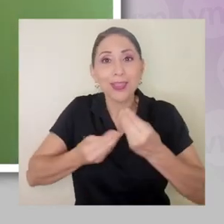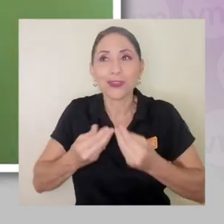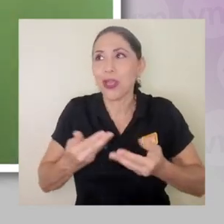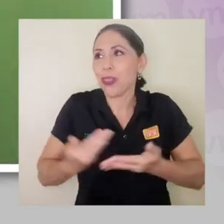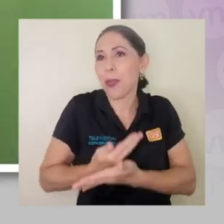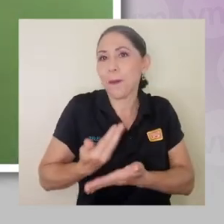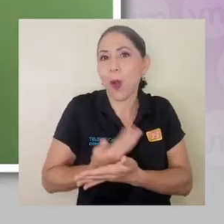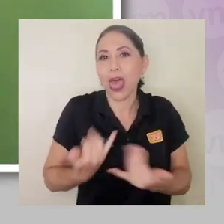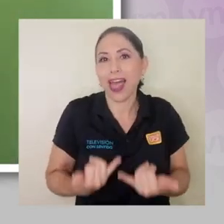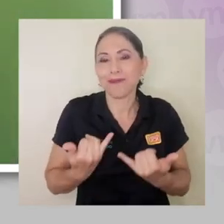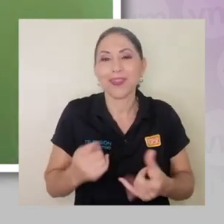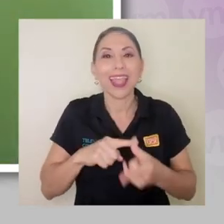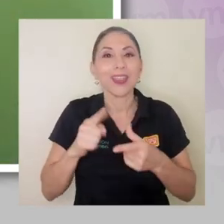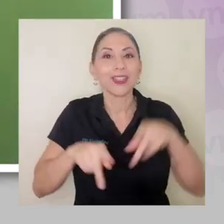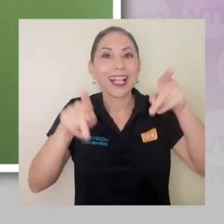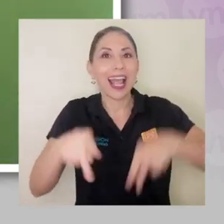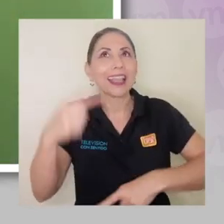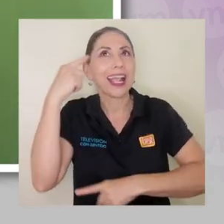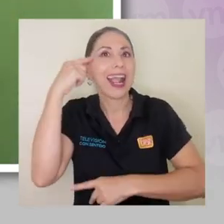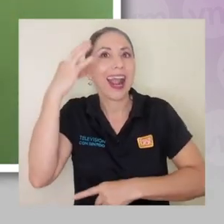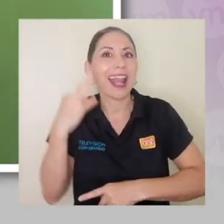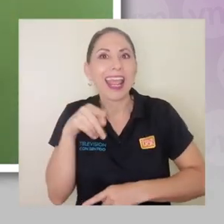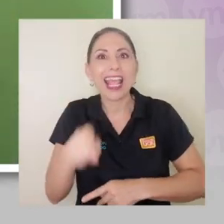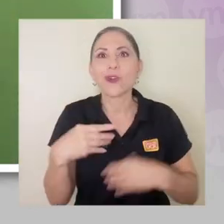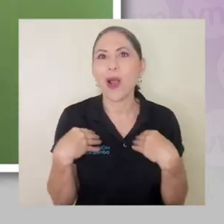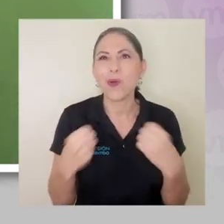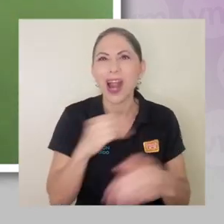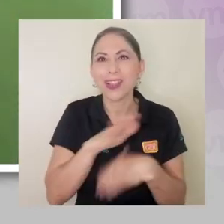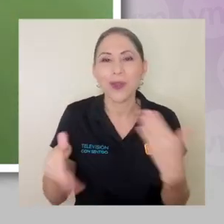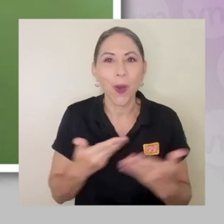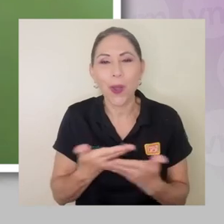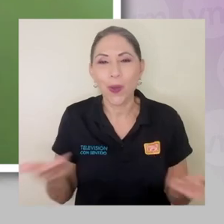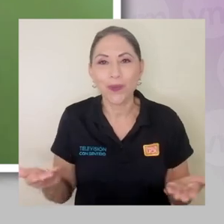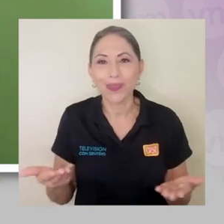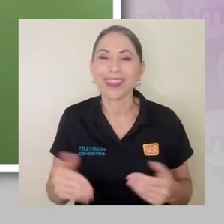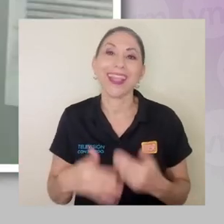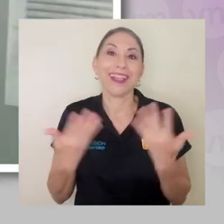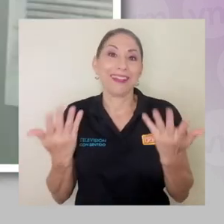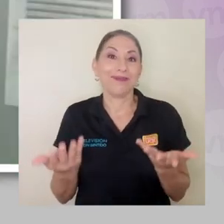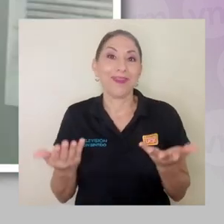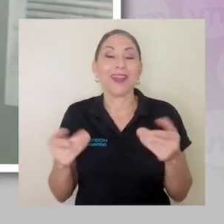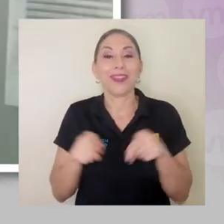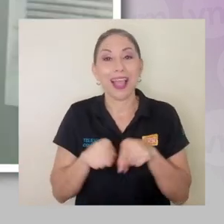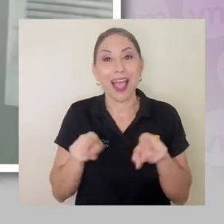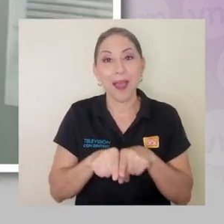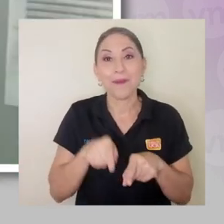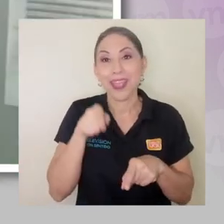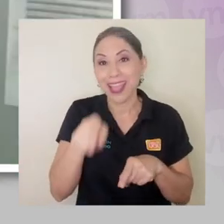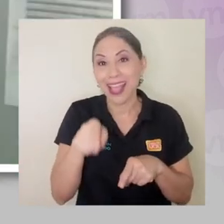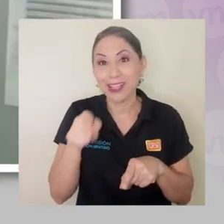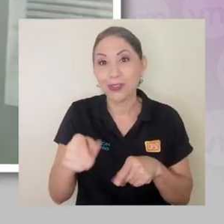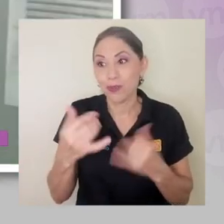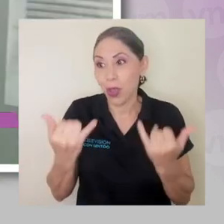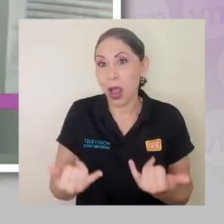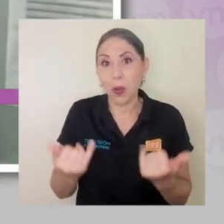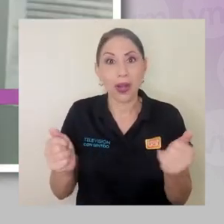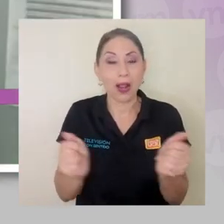de moda, entonces la gente piensa que le va a curar todo, ¿verdad? O que le va a prevenir todo. puro principio de esto del coronavirus,